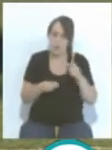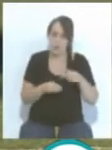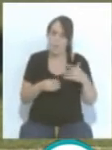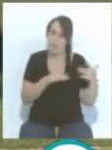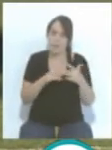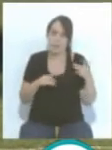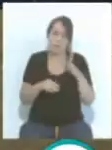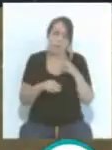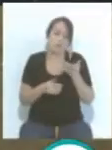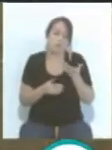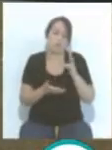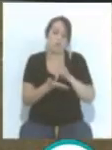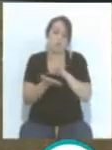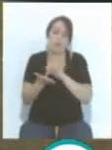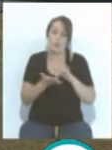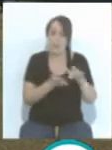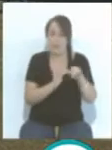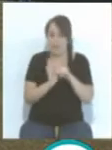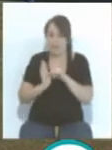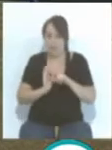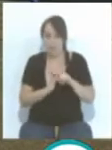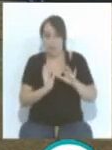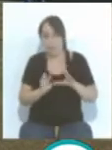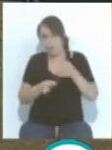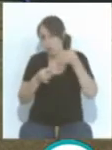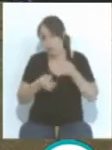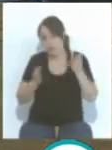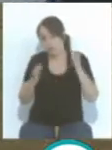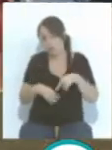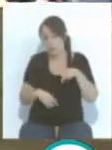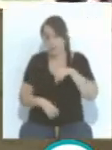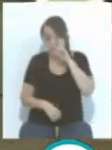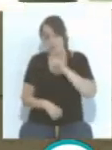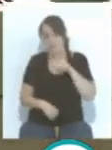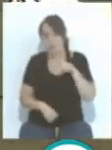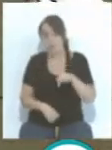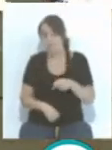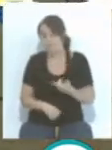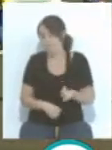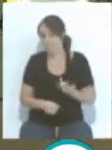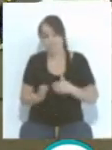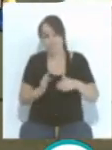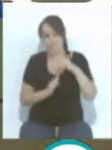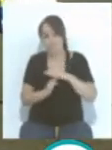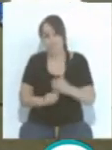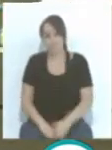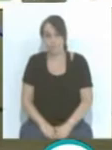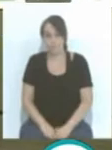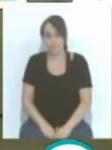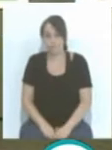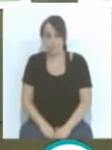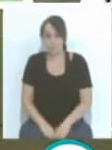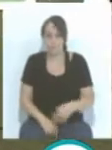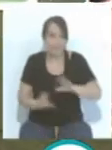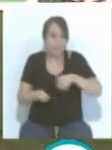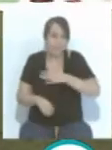por las localidades cercanas, pero claro, sin seguridad y sin nada, pues este año todo eso ha parado. No, es que el propio, no es que